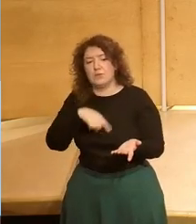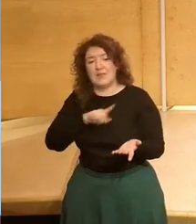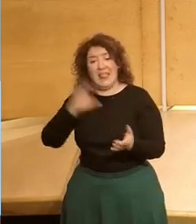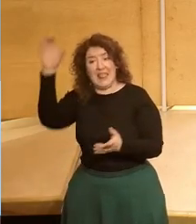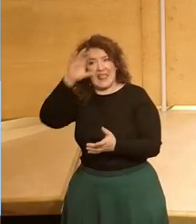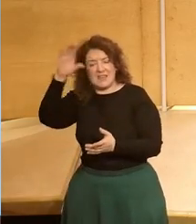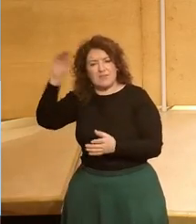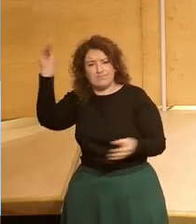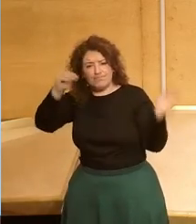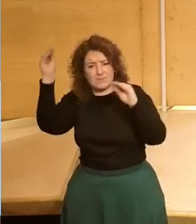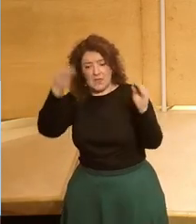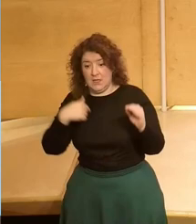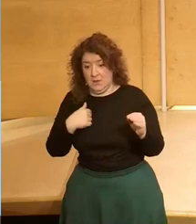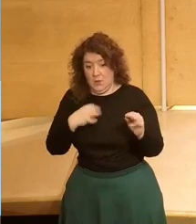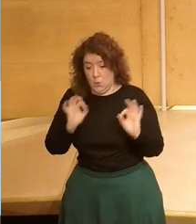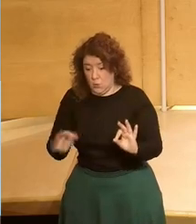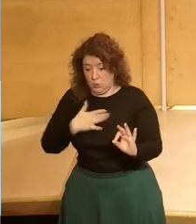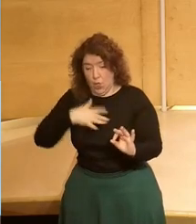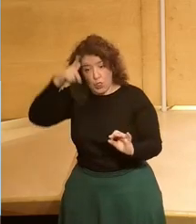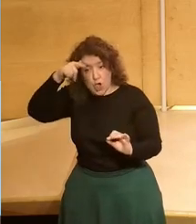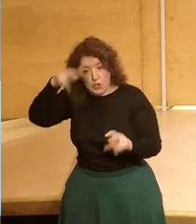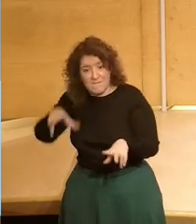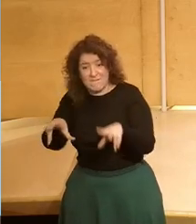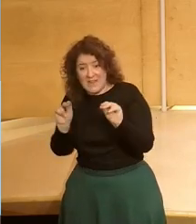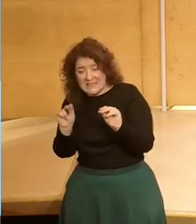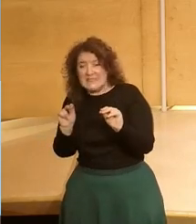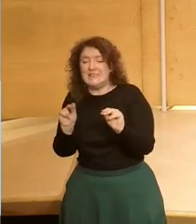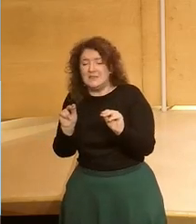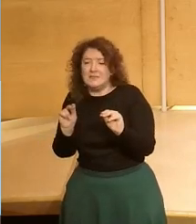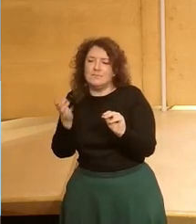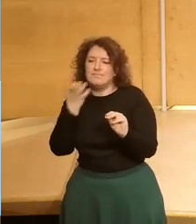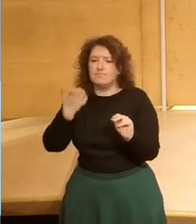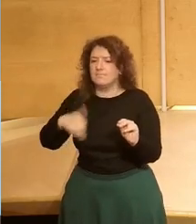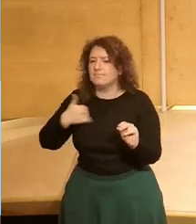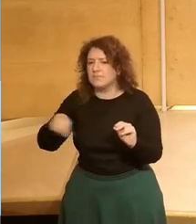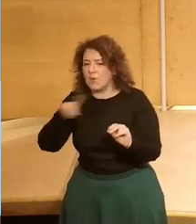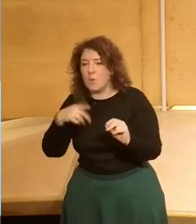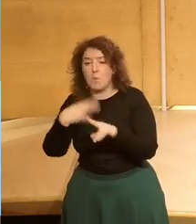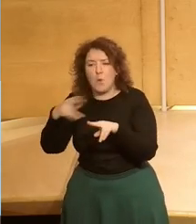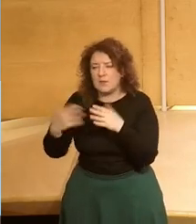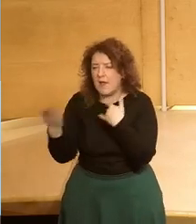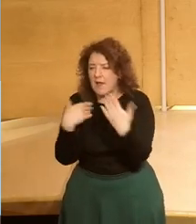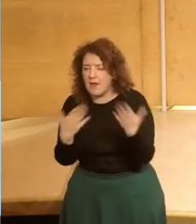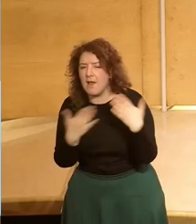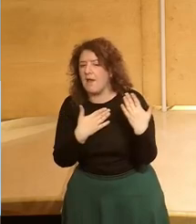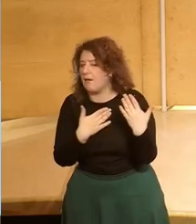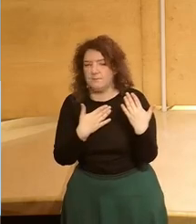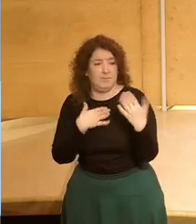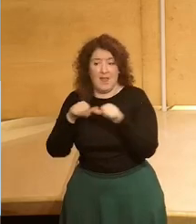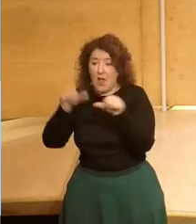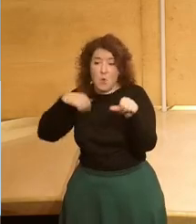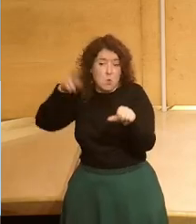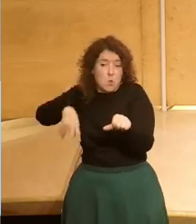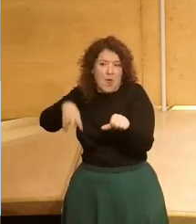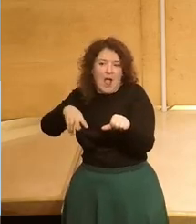mundo científico a mí me pilló en los últimos años del doctorado y fue algo muy enriquecedor poder hablar con políticos porque eso sí que nunca lo